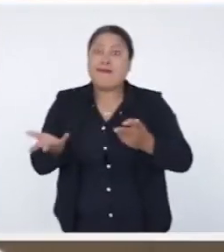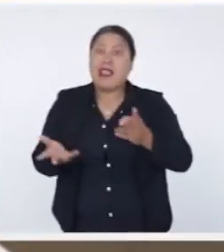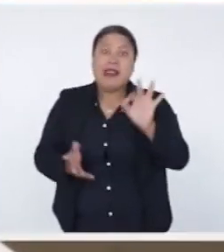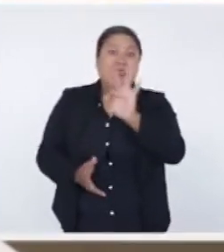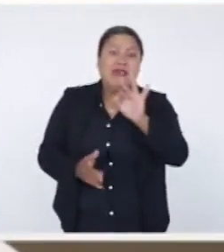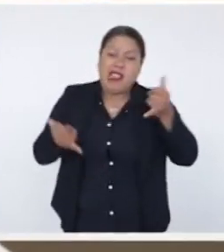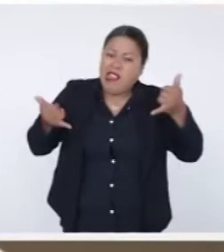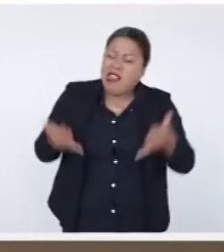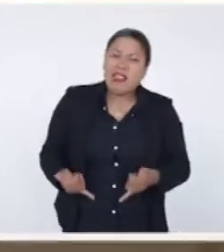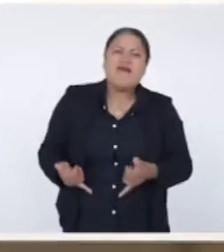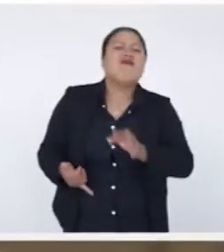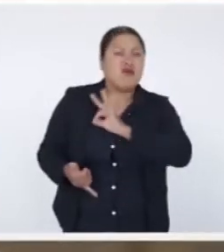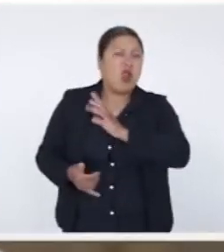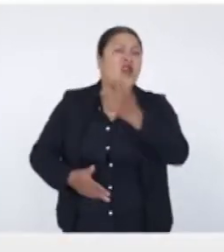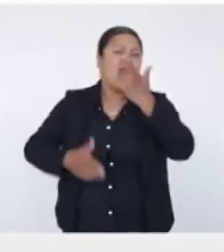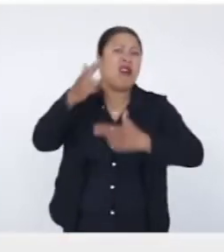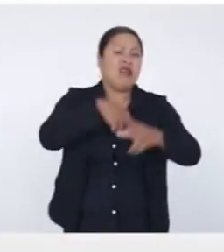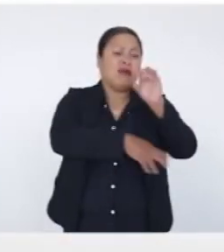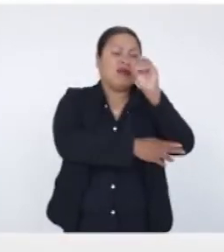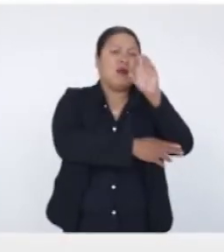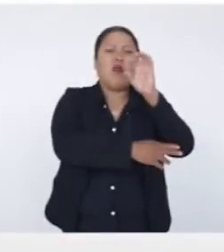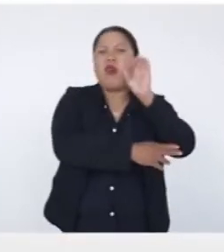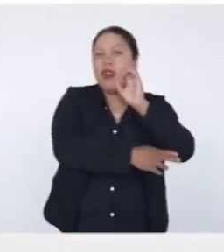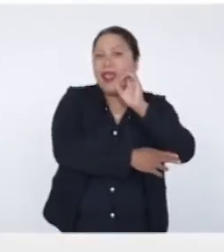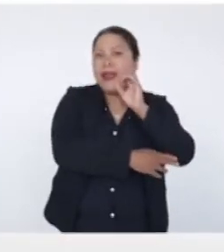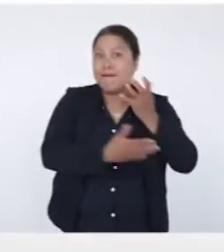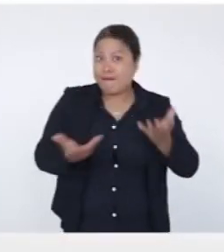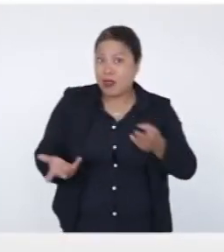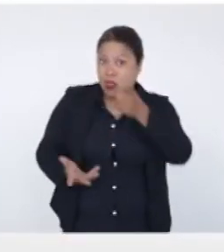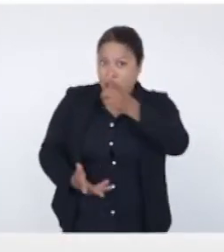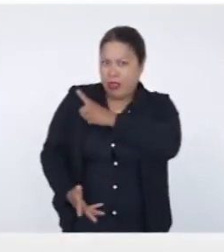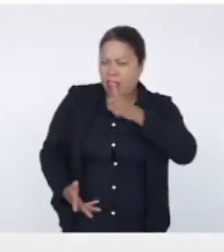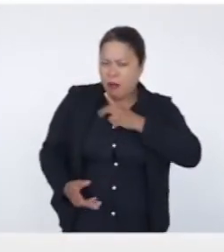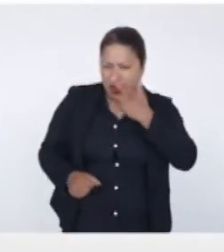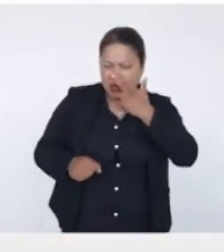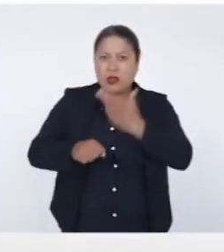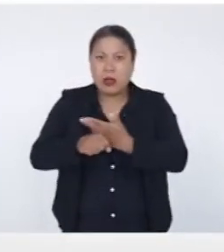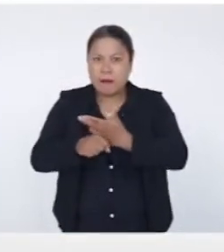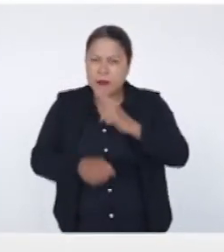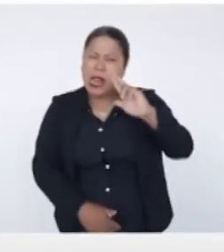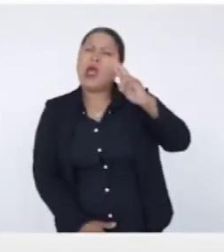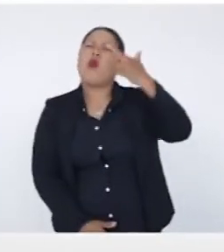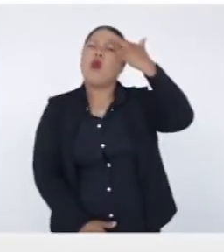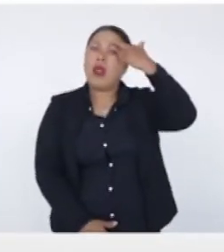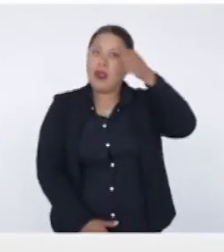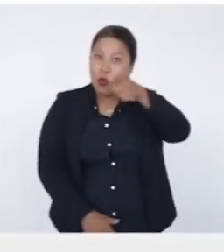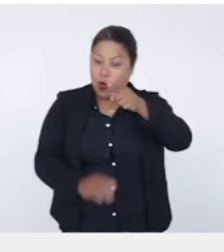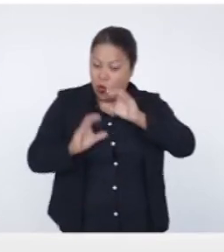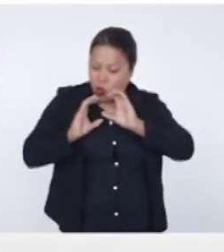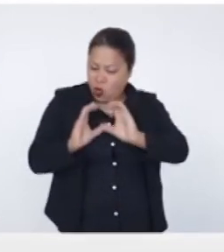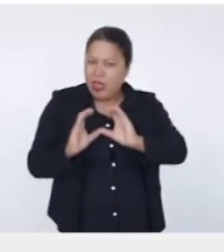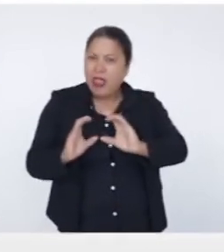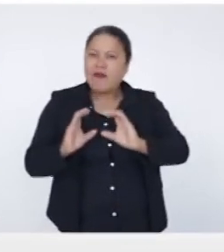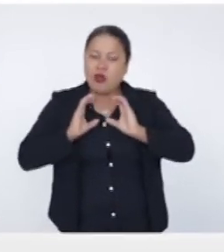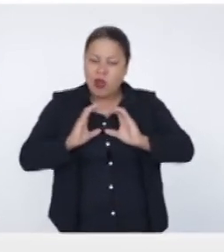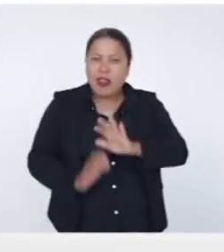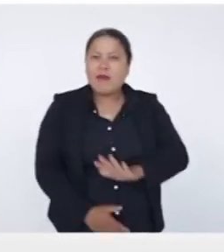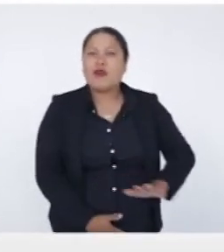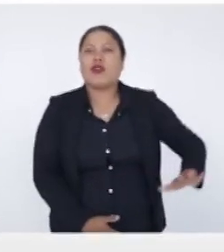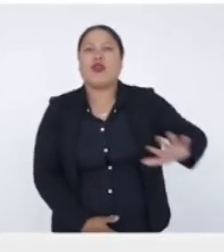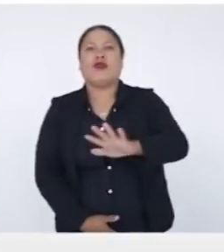regresaremos al semáforo naranja. Depende de ti, por eso recuerda que si te cuidas tú, nos